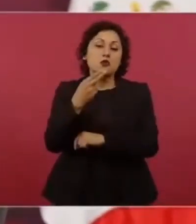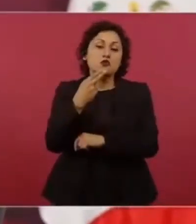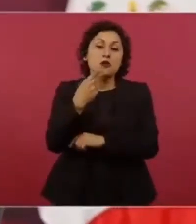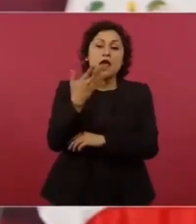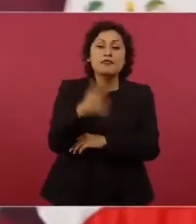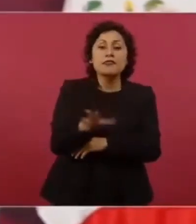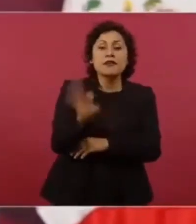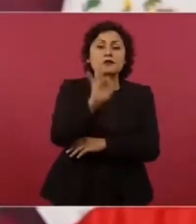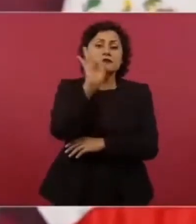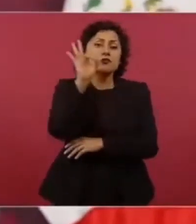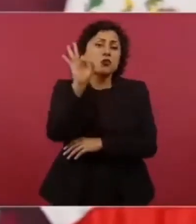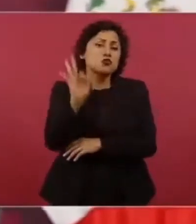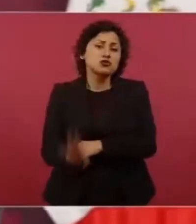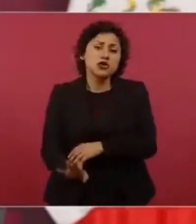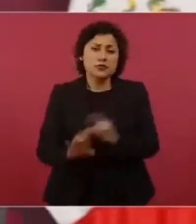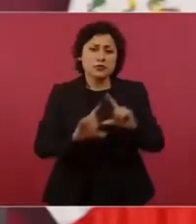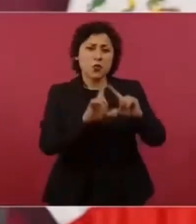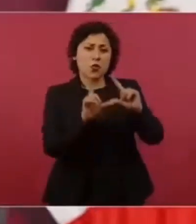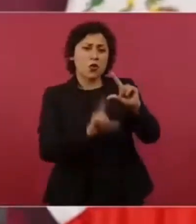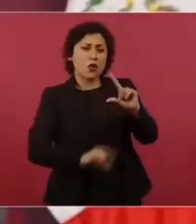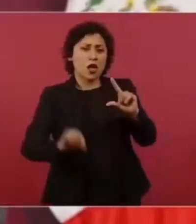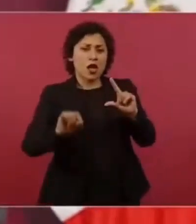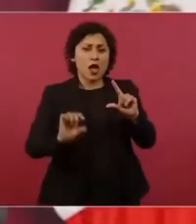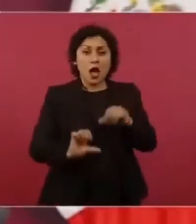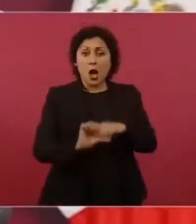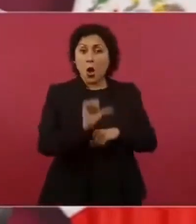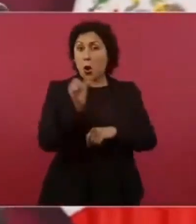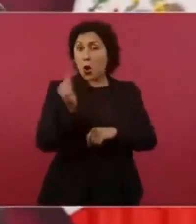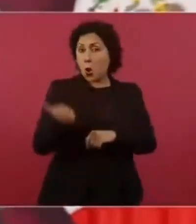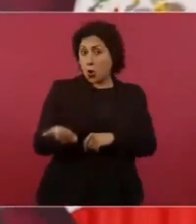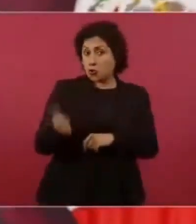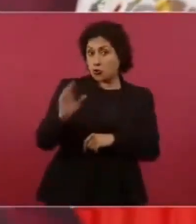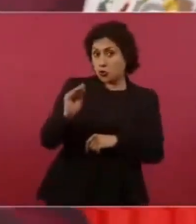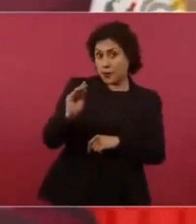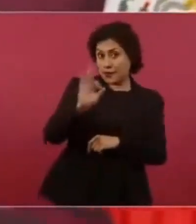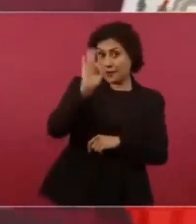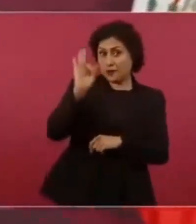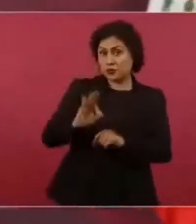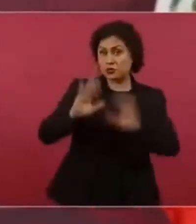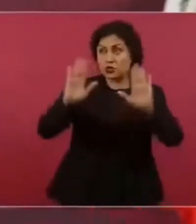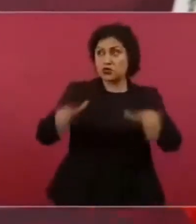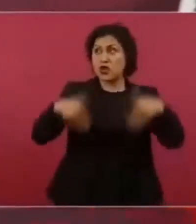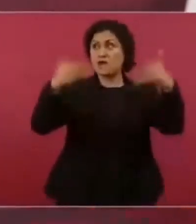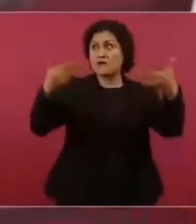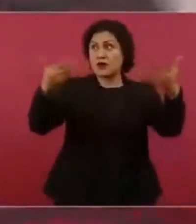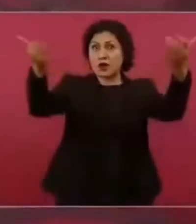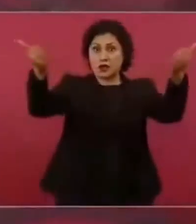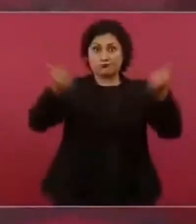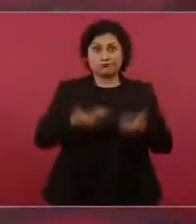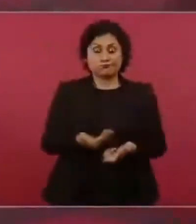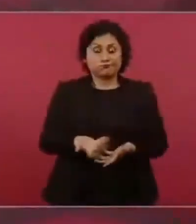de toda la energía eléctrica. Y ya para el año próximo